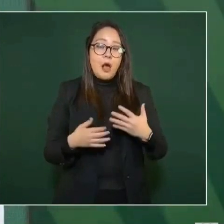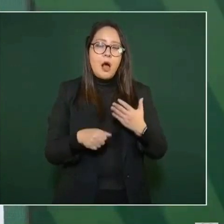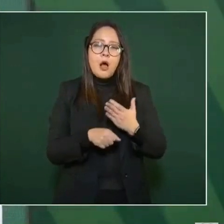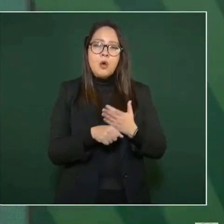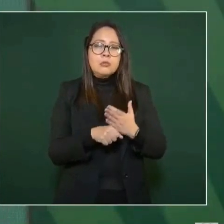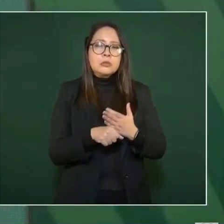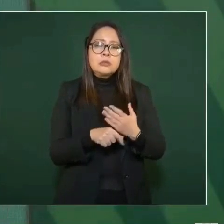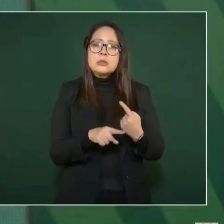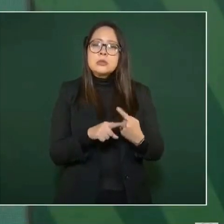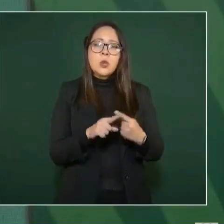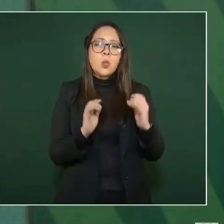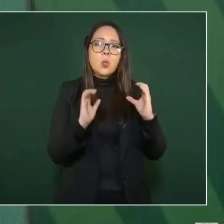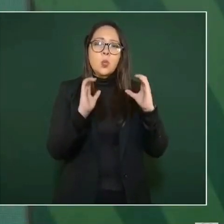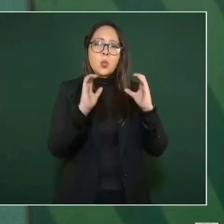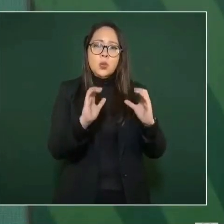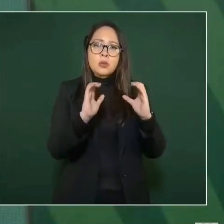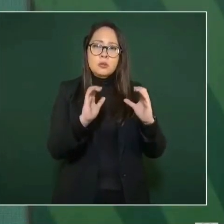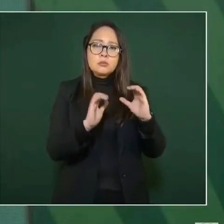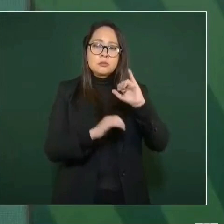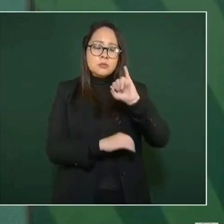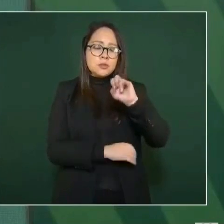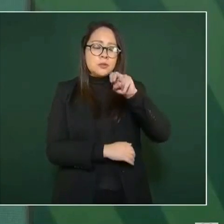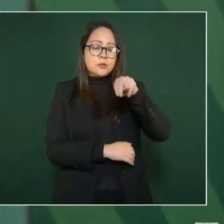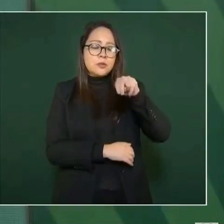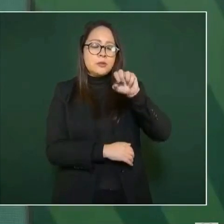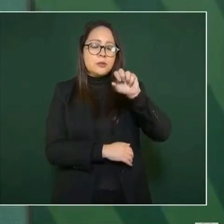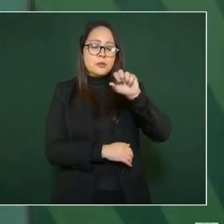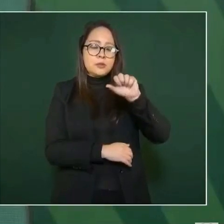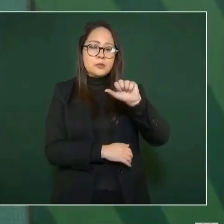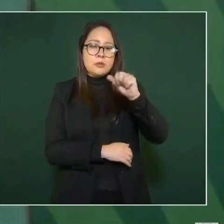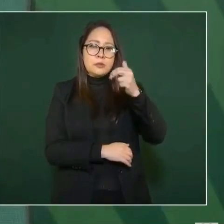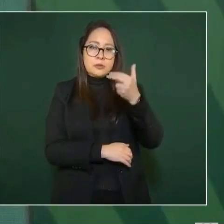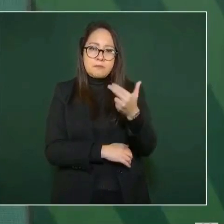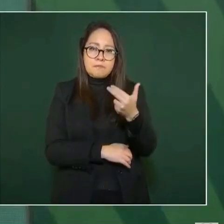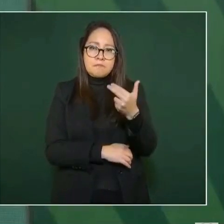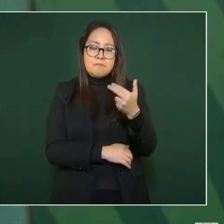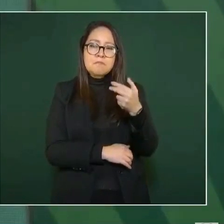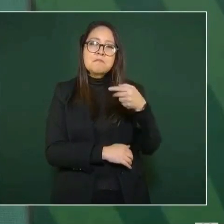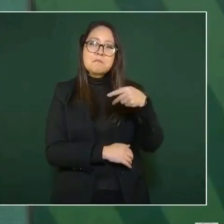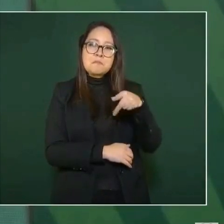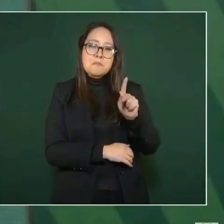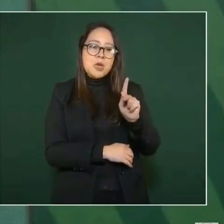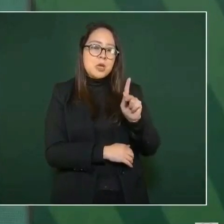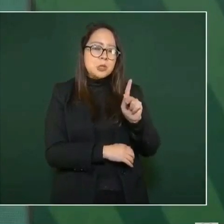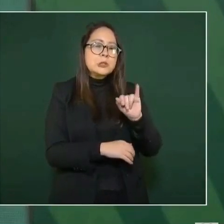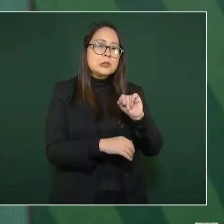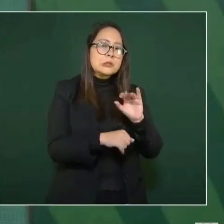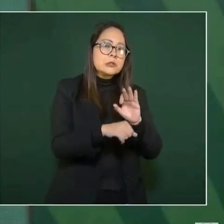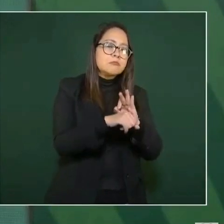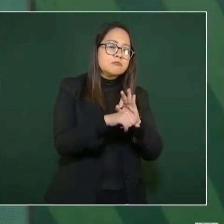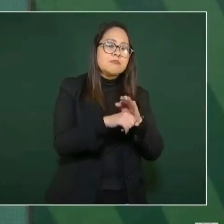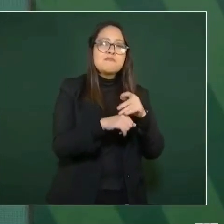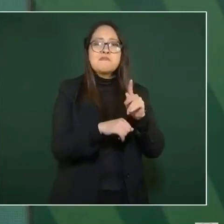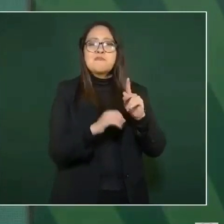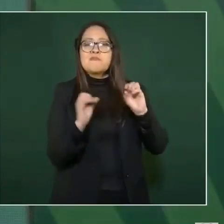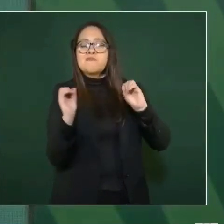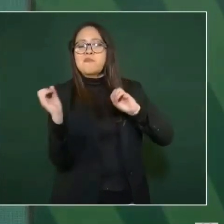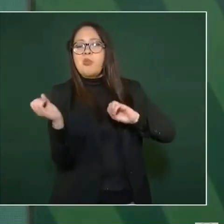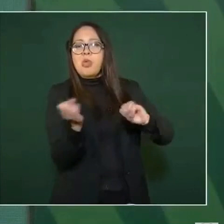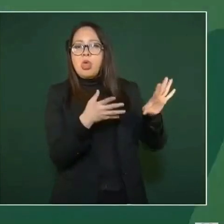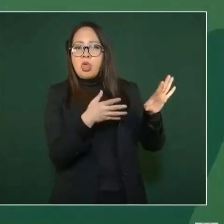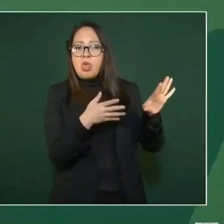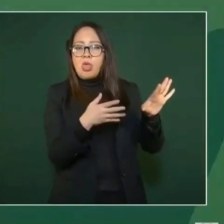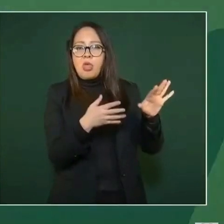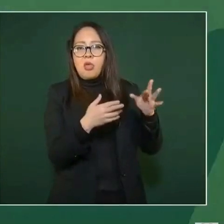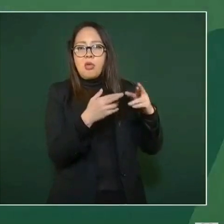del INAH, pero en el abandono. Hoy lo vamos a rehabilitar